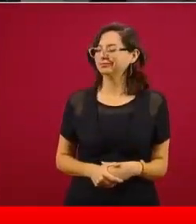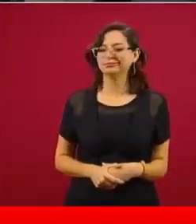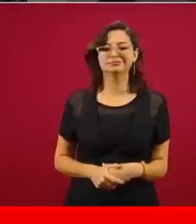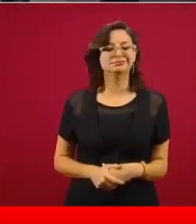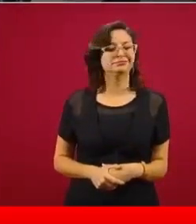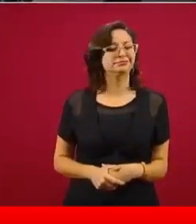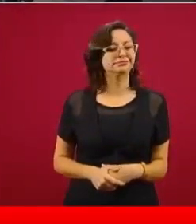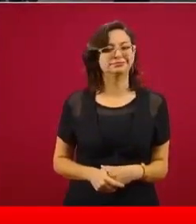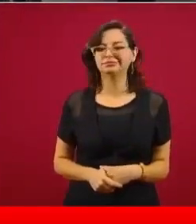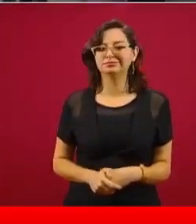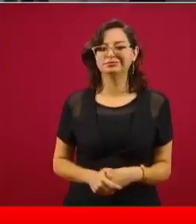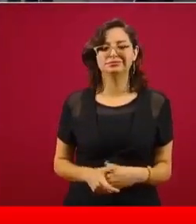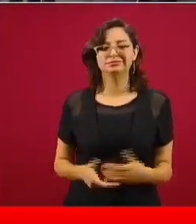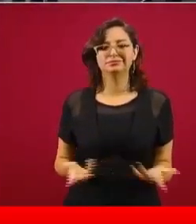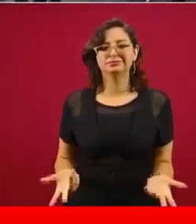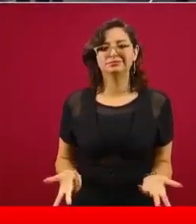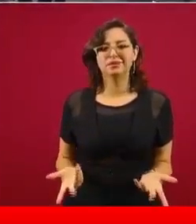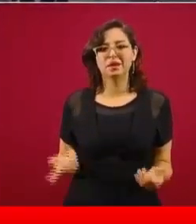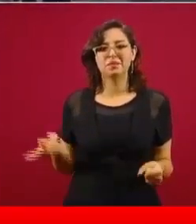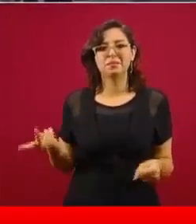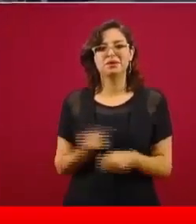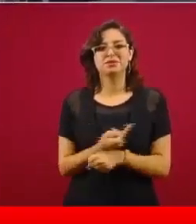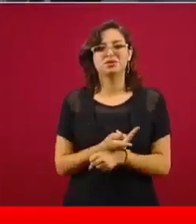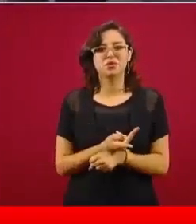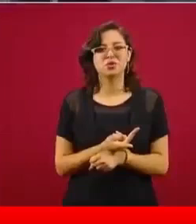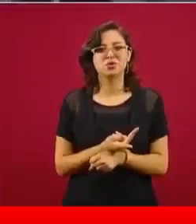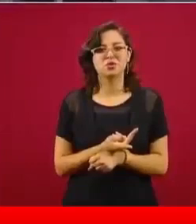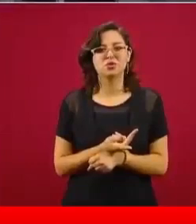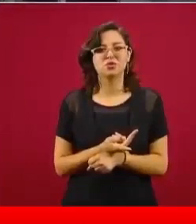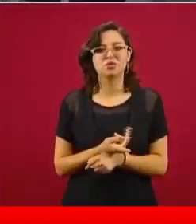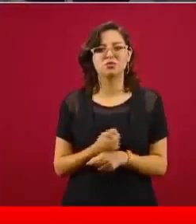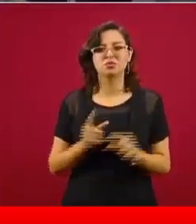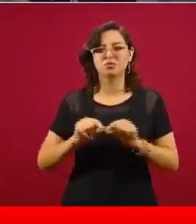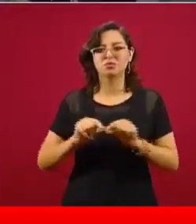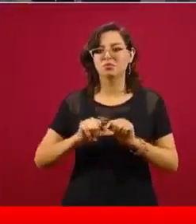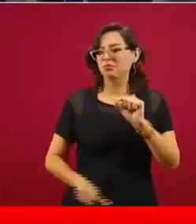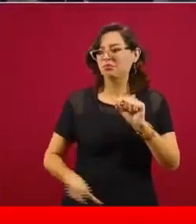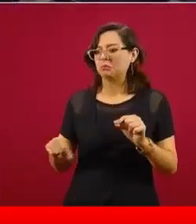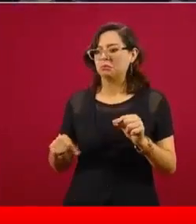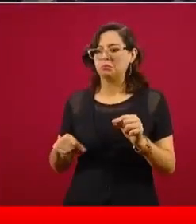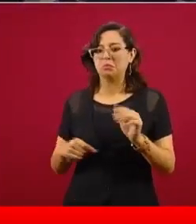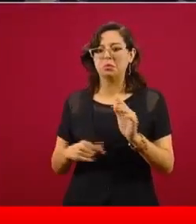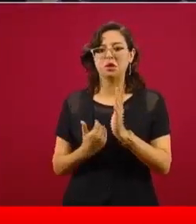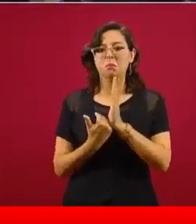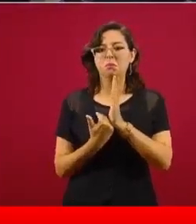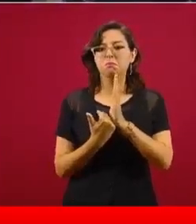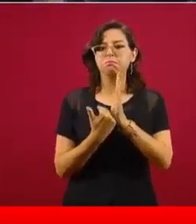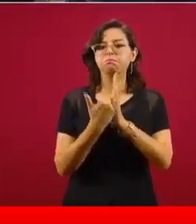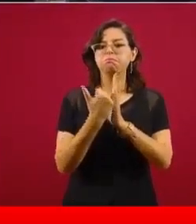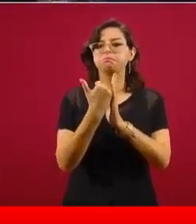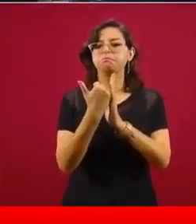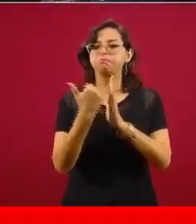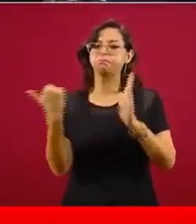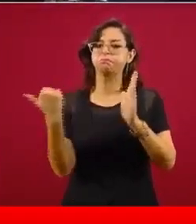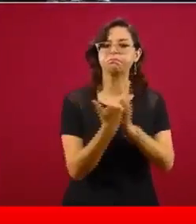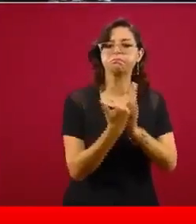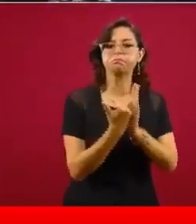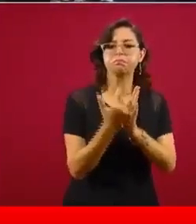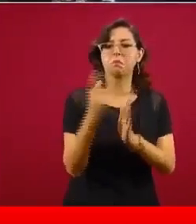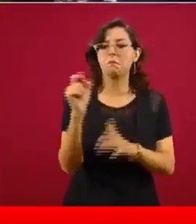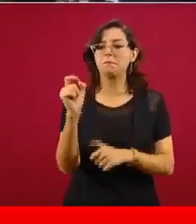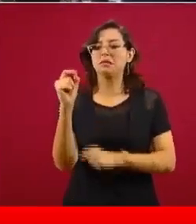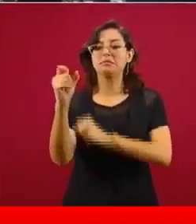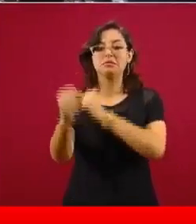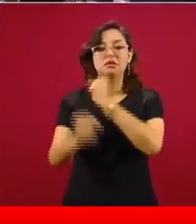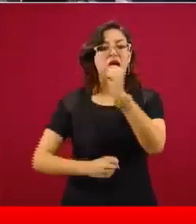que nos paralizó, nos impidió crecer dos décadas, 20 años.